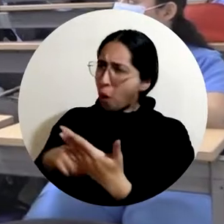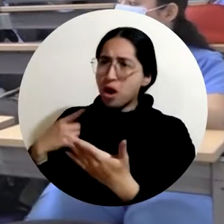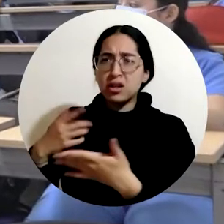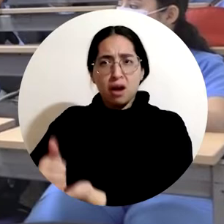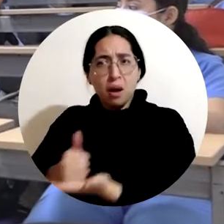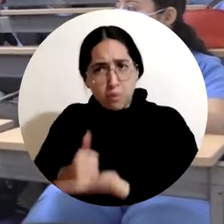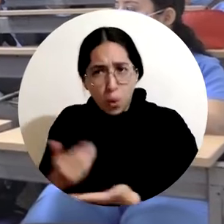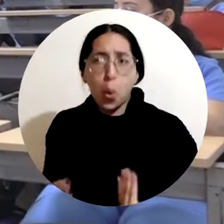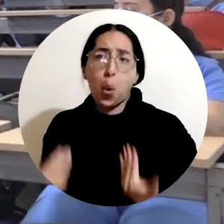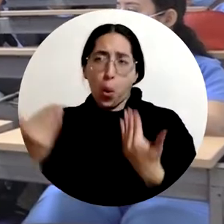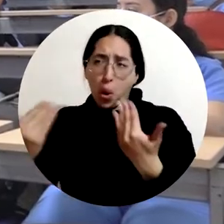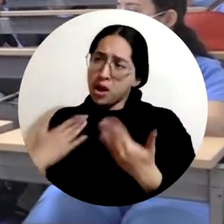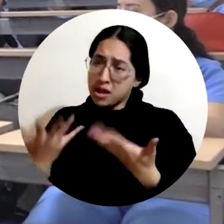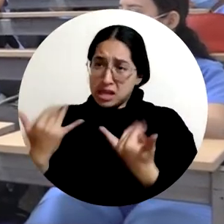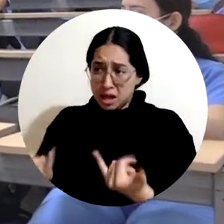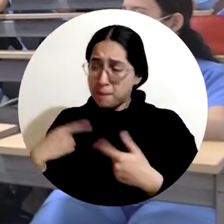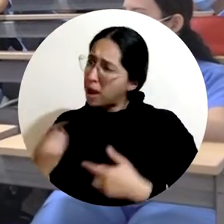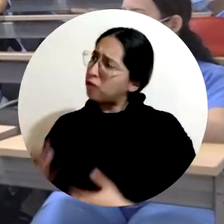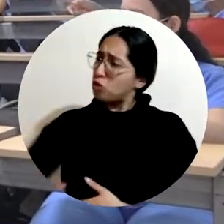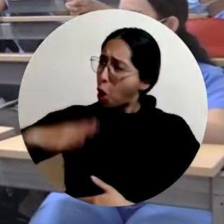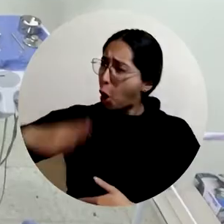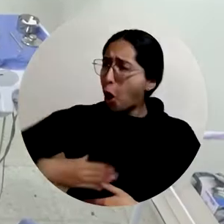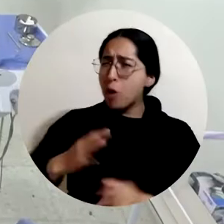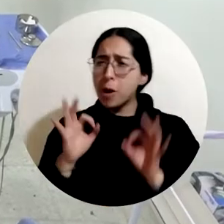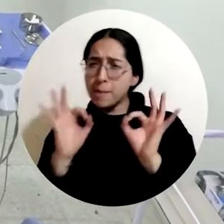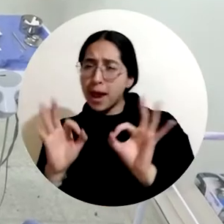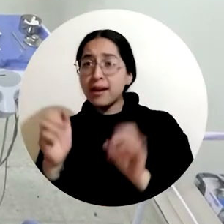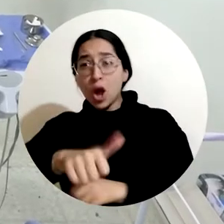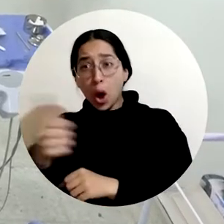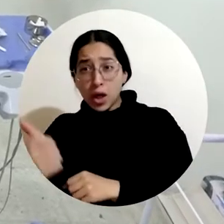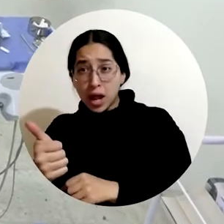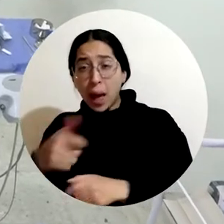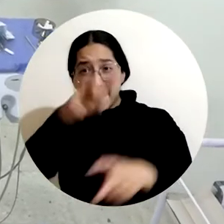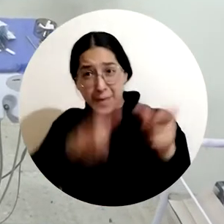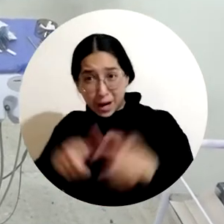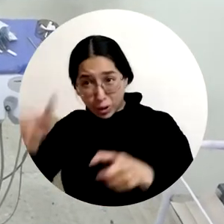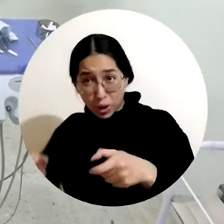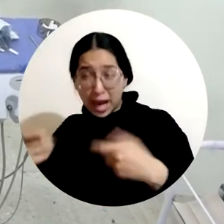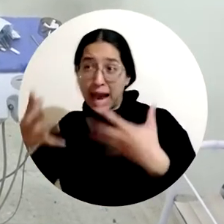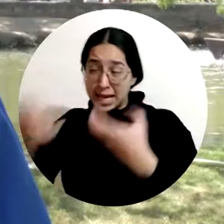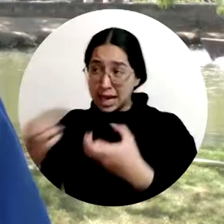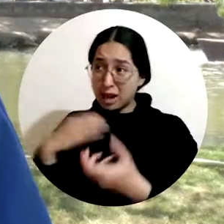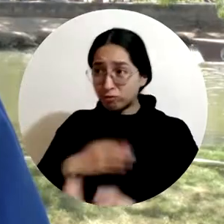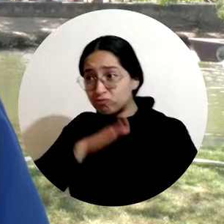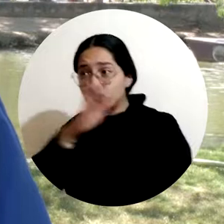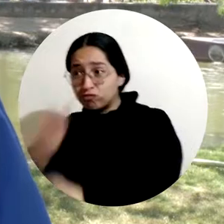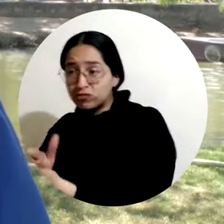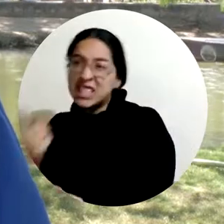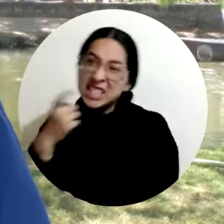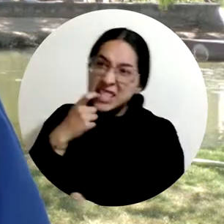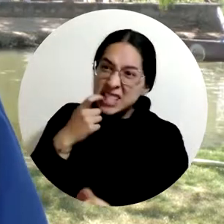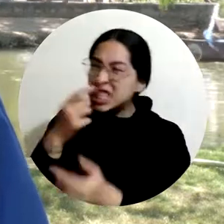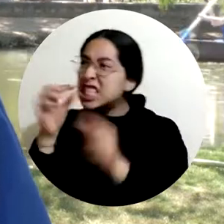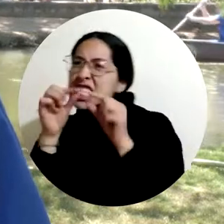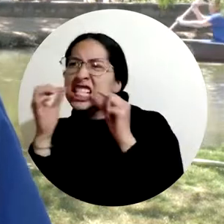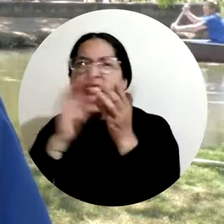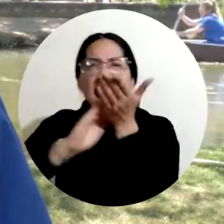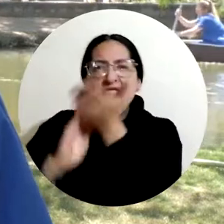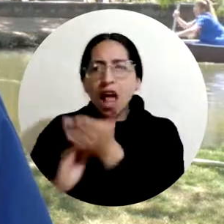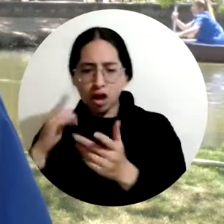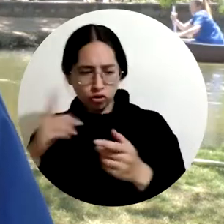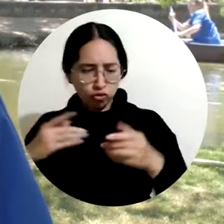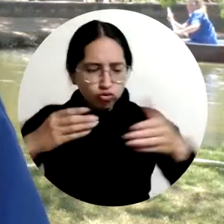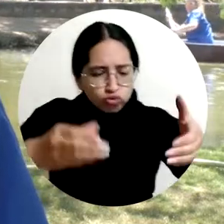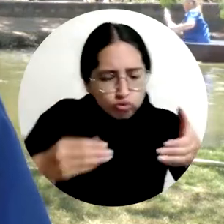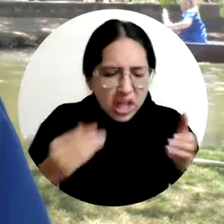sentido realmente muy bien acogidos y los pacientes realmente nos han agradecido mucho los tratamientos que